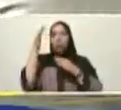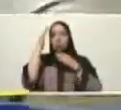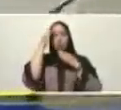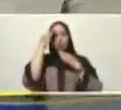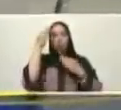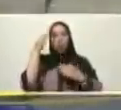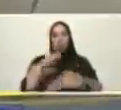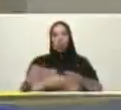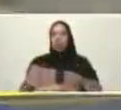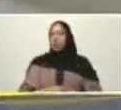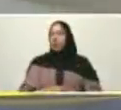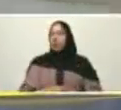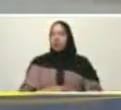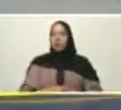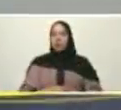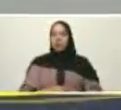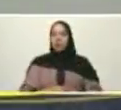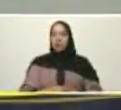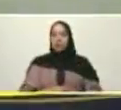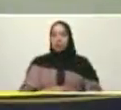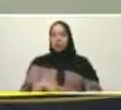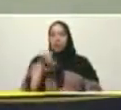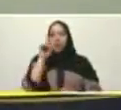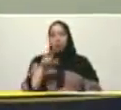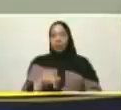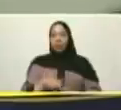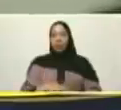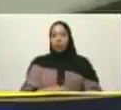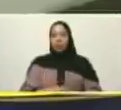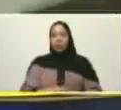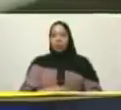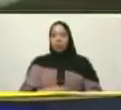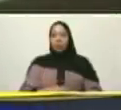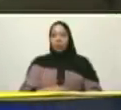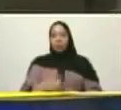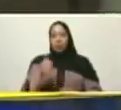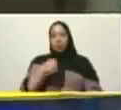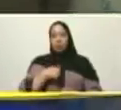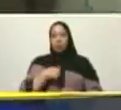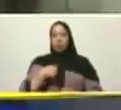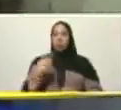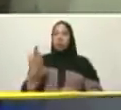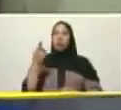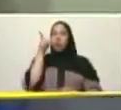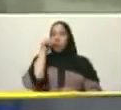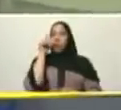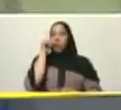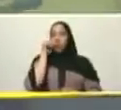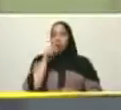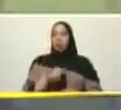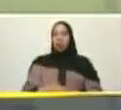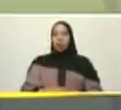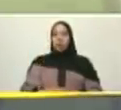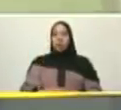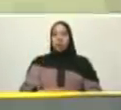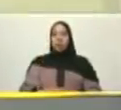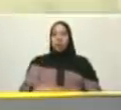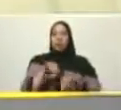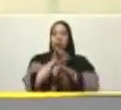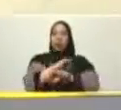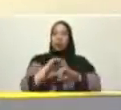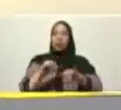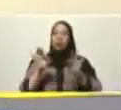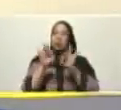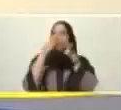su hija también joana y joy el varón con permiso de esta familia